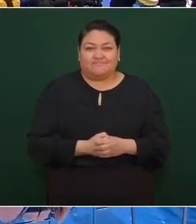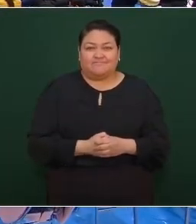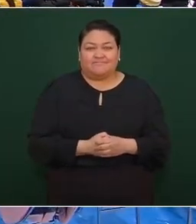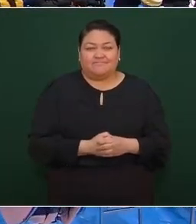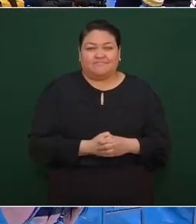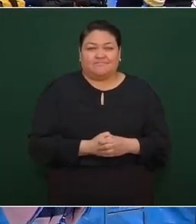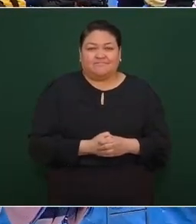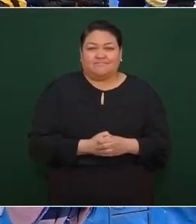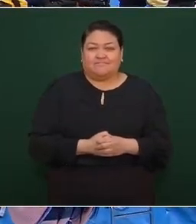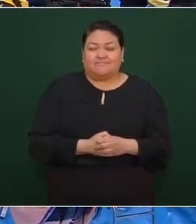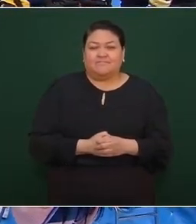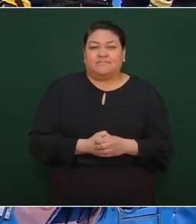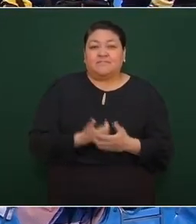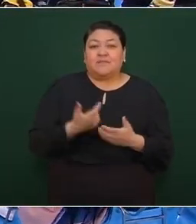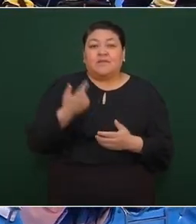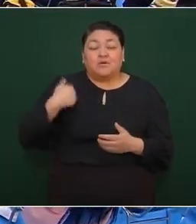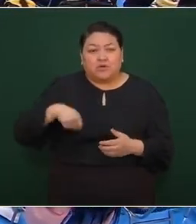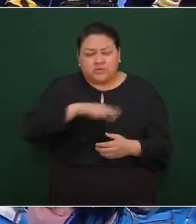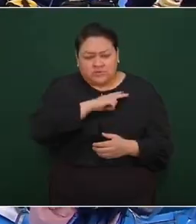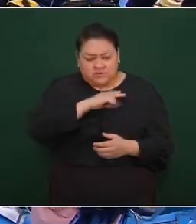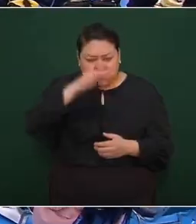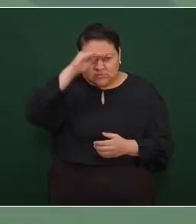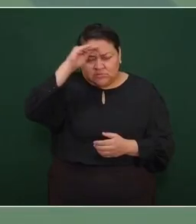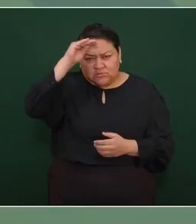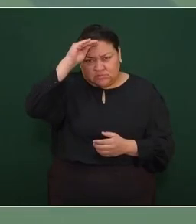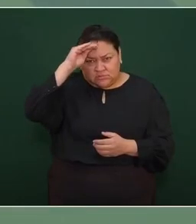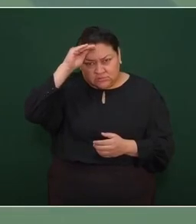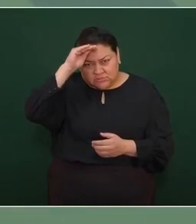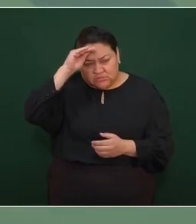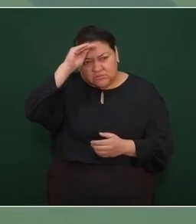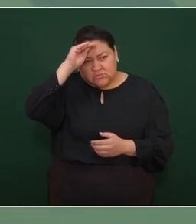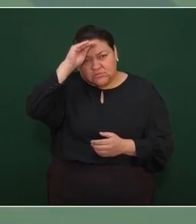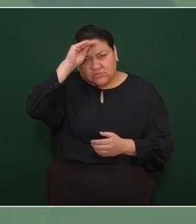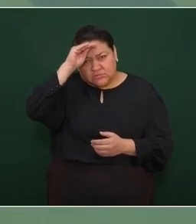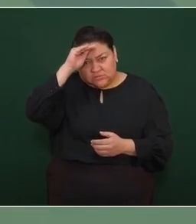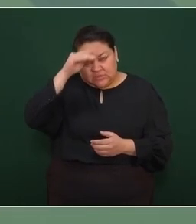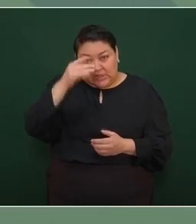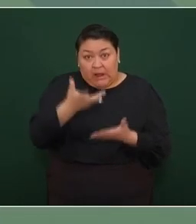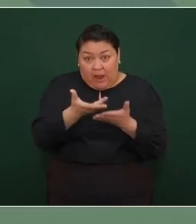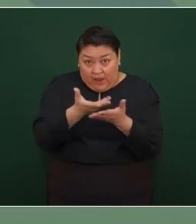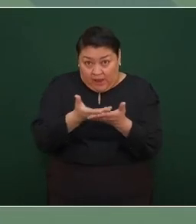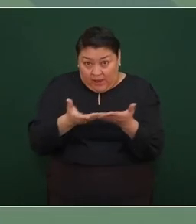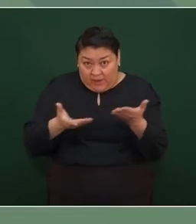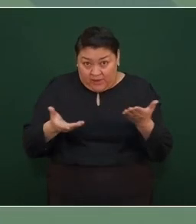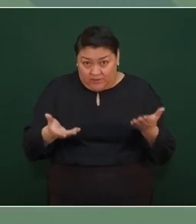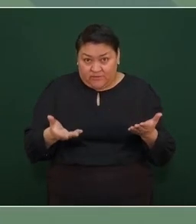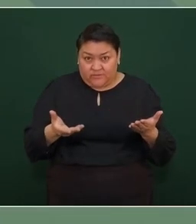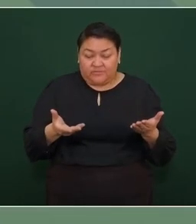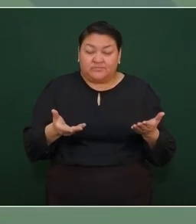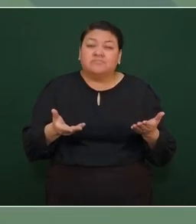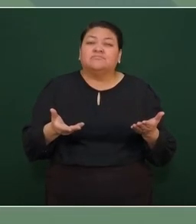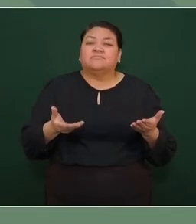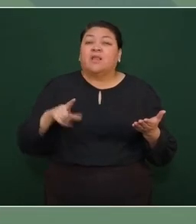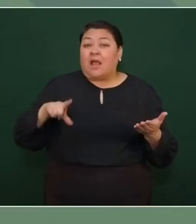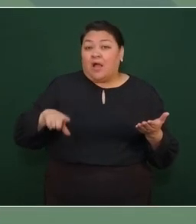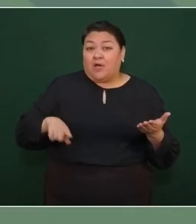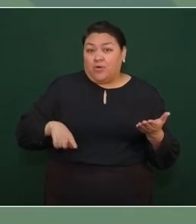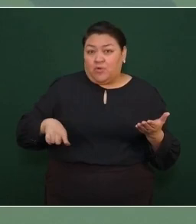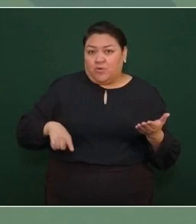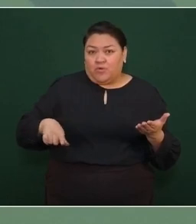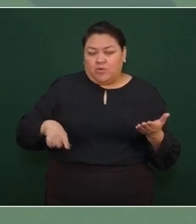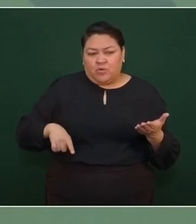tengamos en cuenta que ahora el gobierno